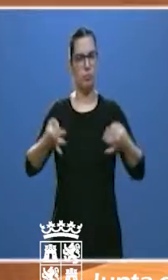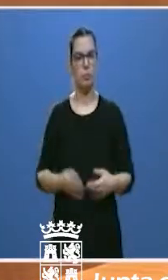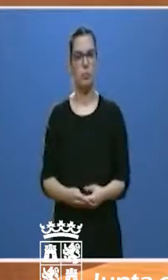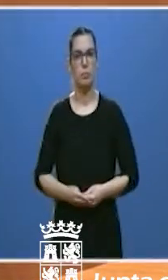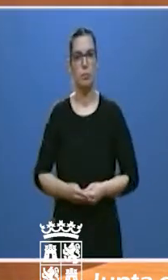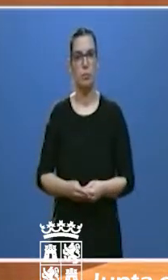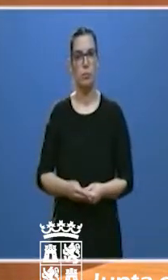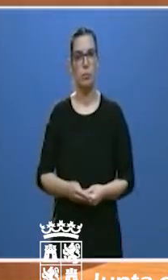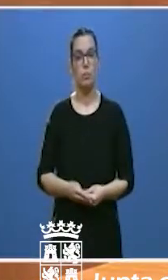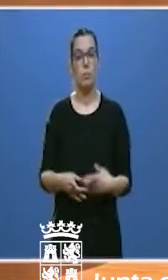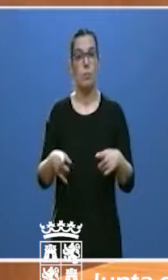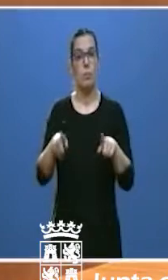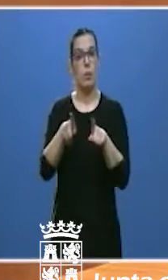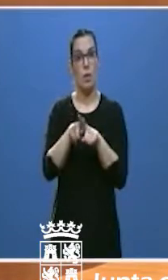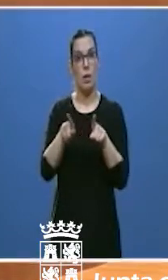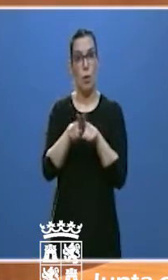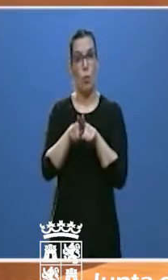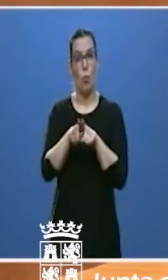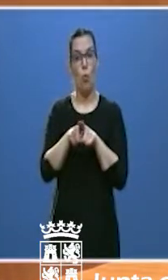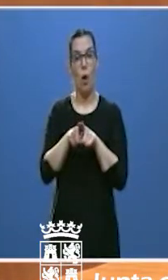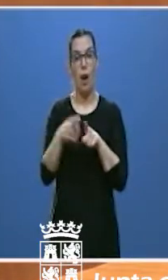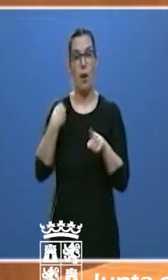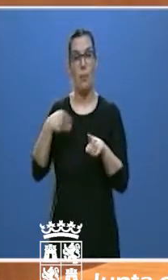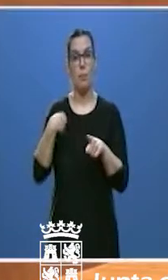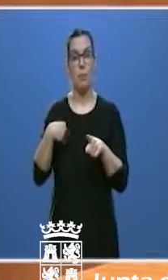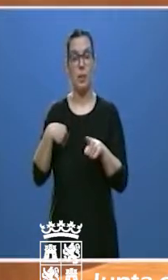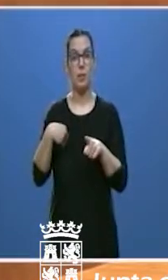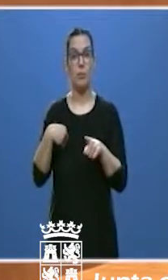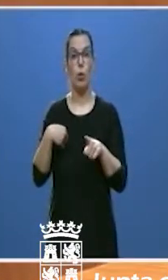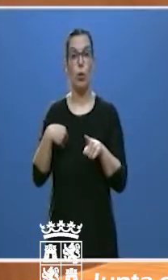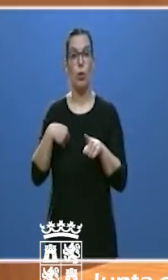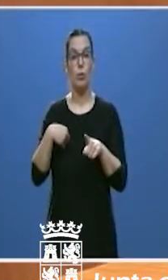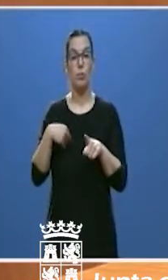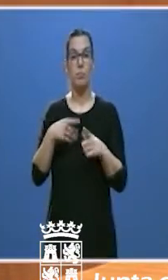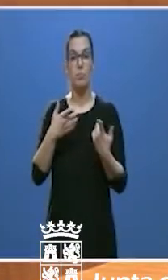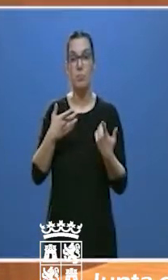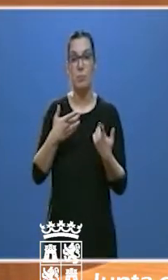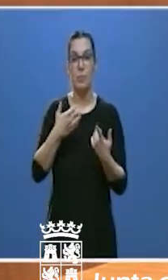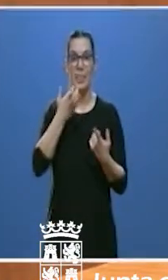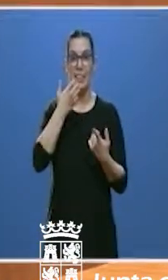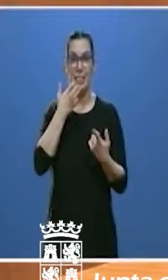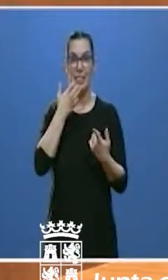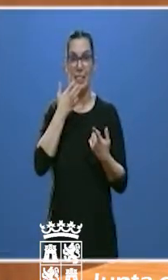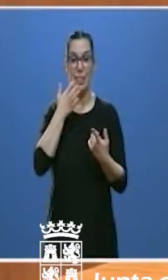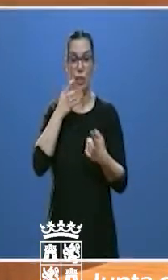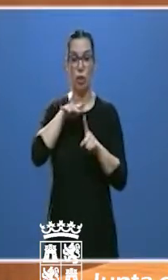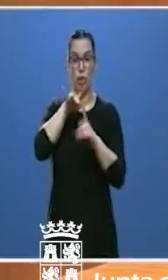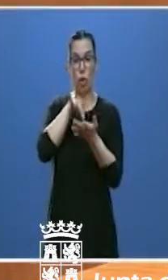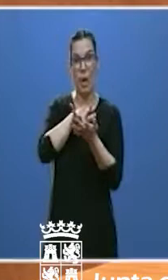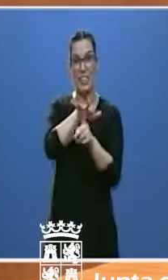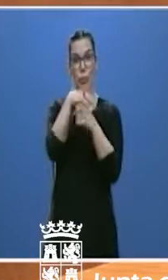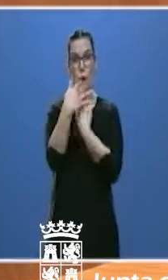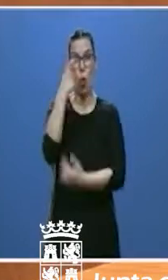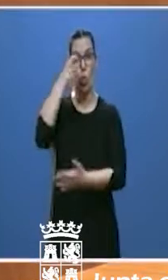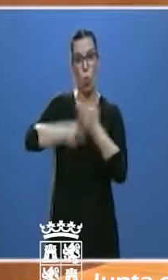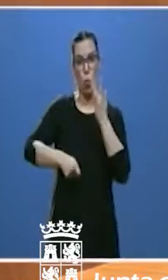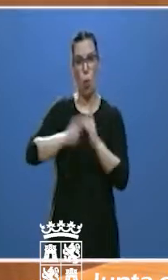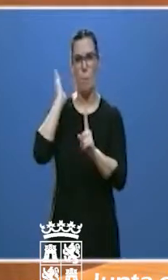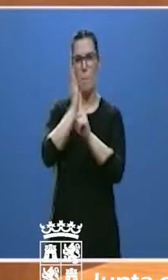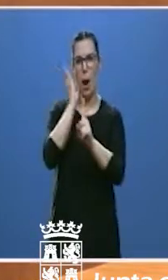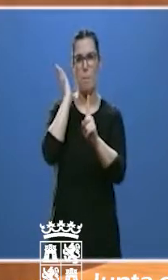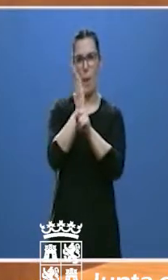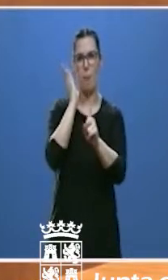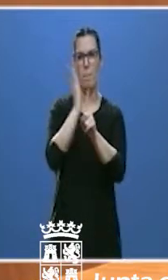que el yunque forja el acero, esta crisis ha fraguado este Gobierno. En mi Gobierno,